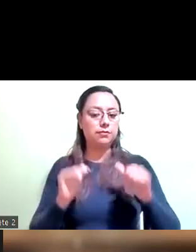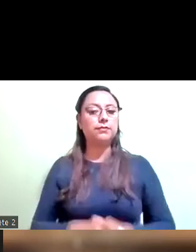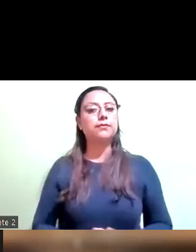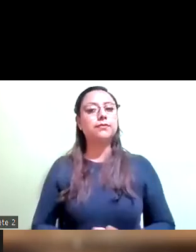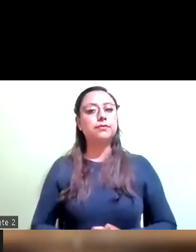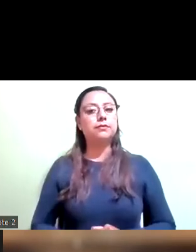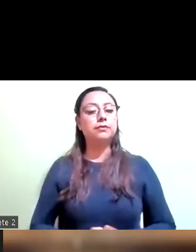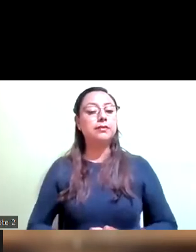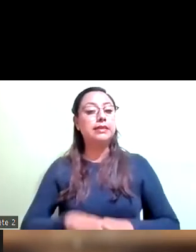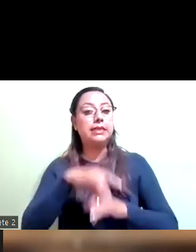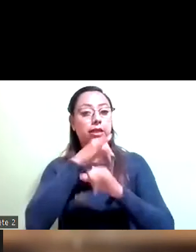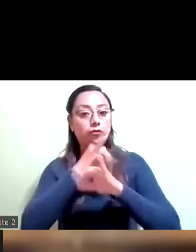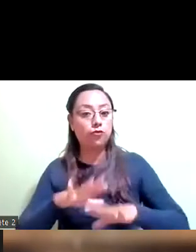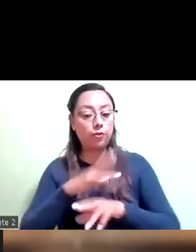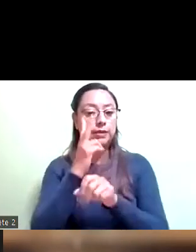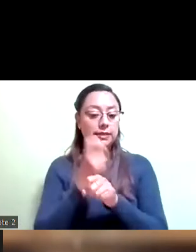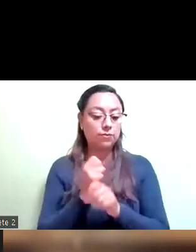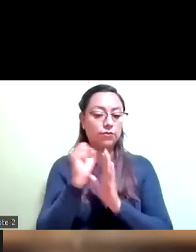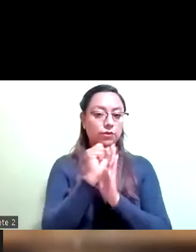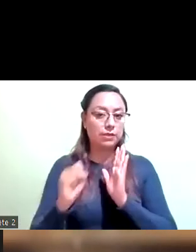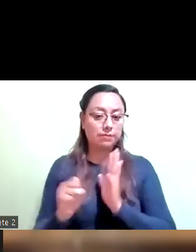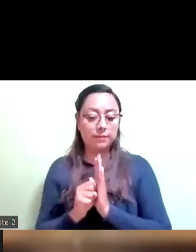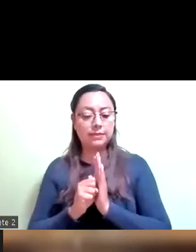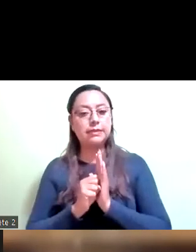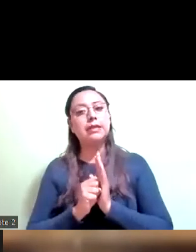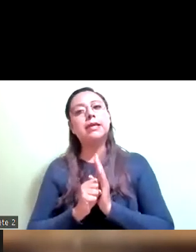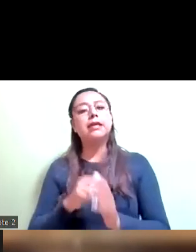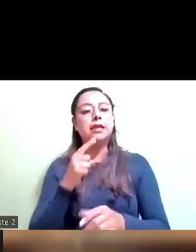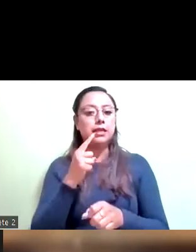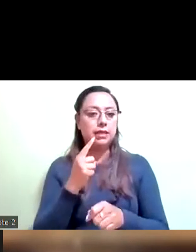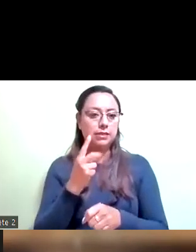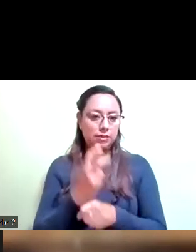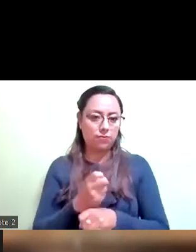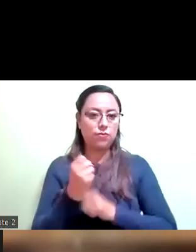semestre del primer año del trabajo de esta comisión ha sido aprobado.